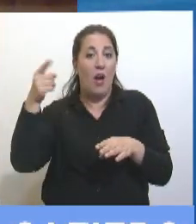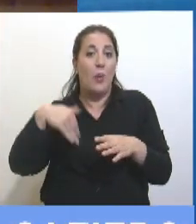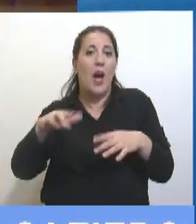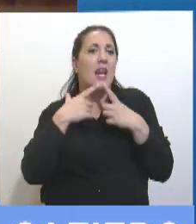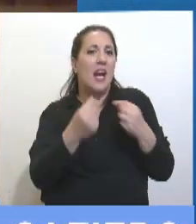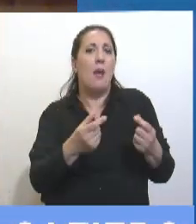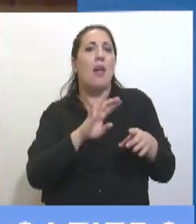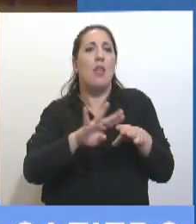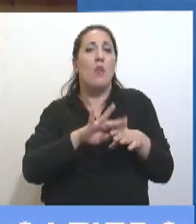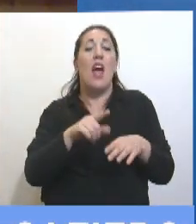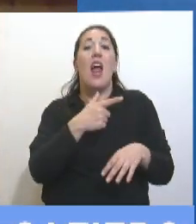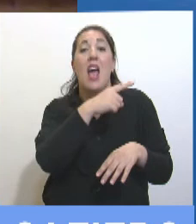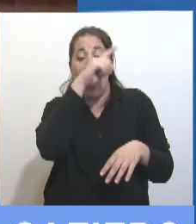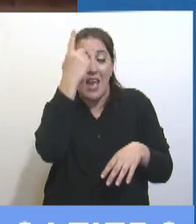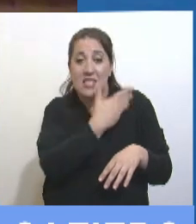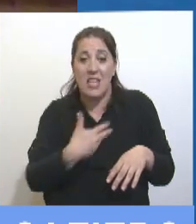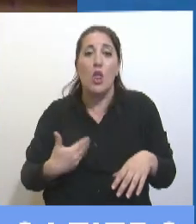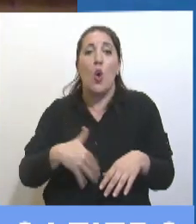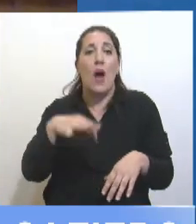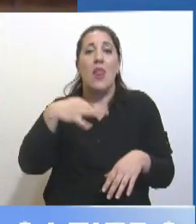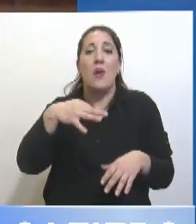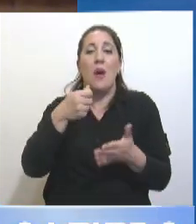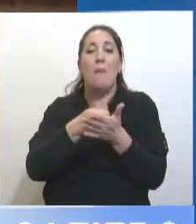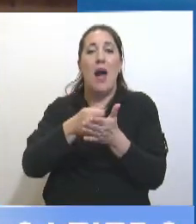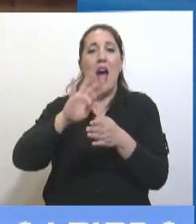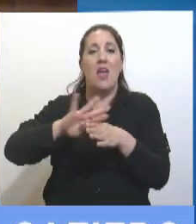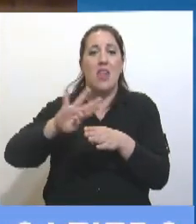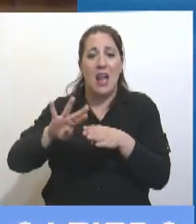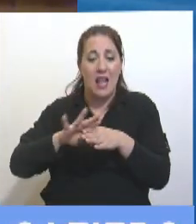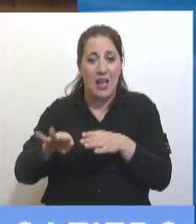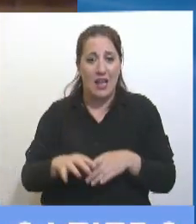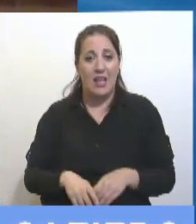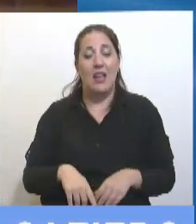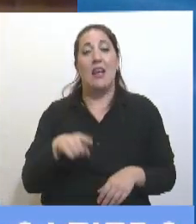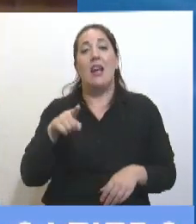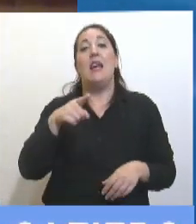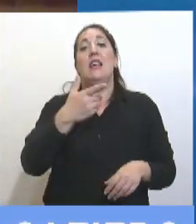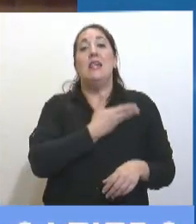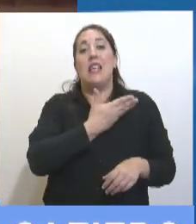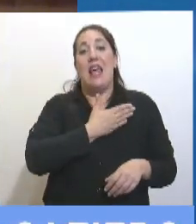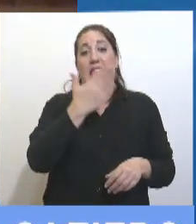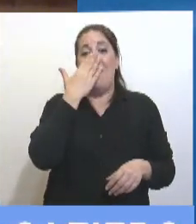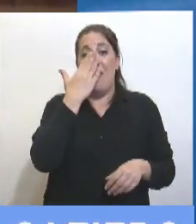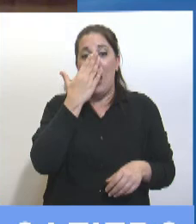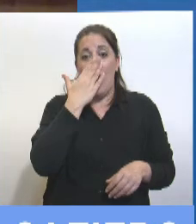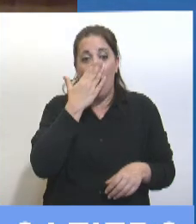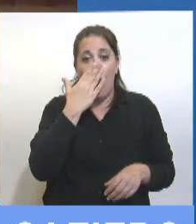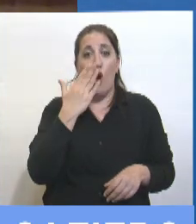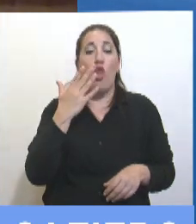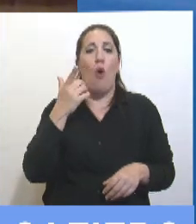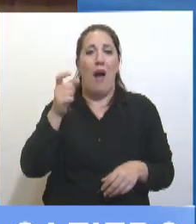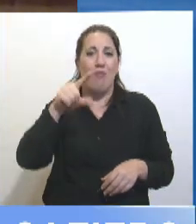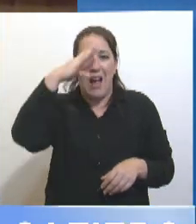le va a tener que pagar una deuda. Eso es una locura. Que me hablen de los chacareros de Santa Fe y Córdoba. Lo acepto.